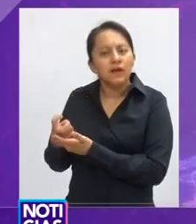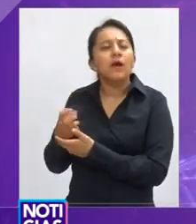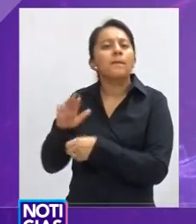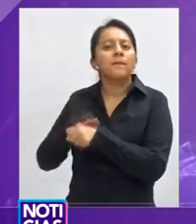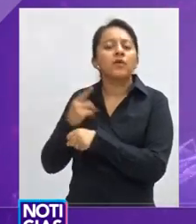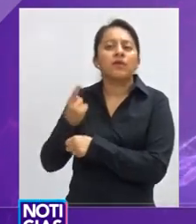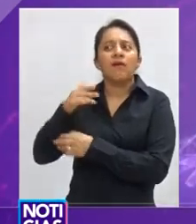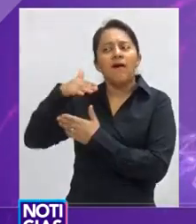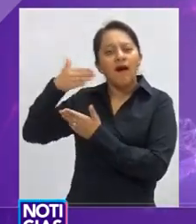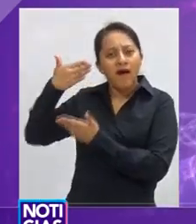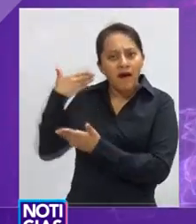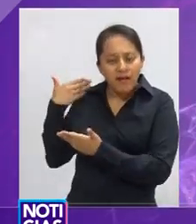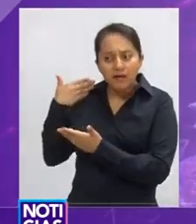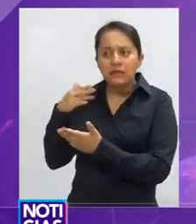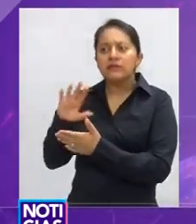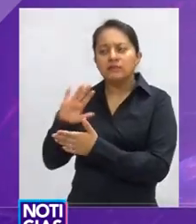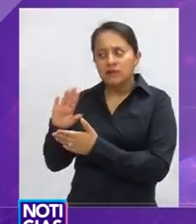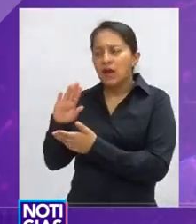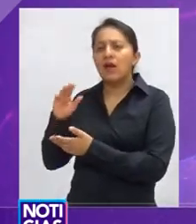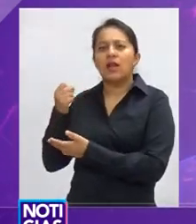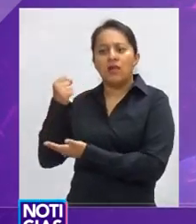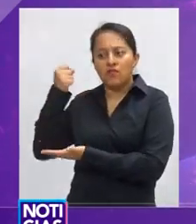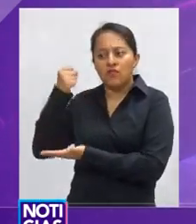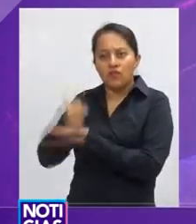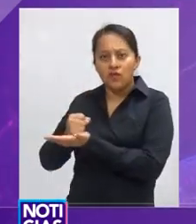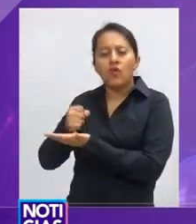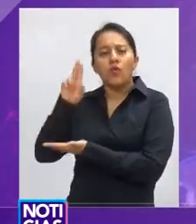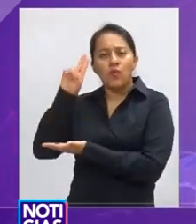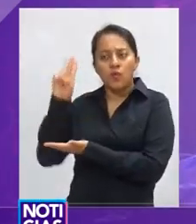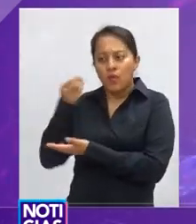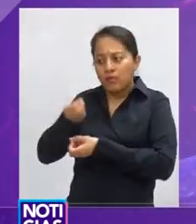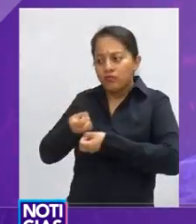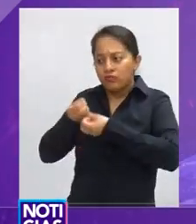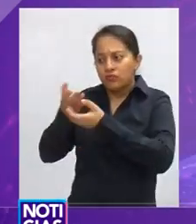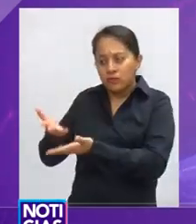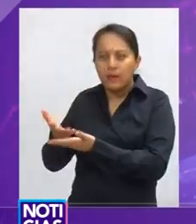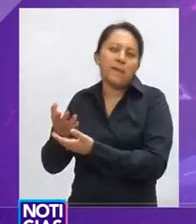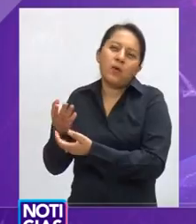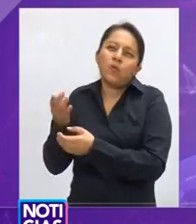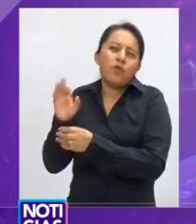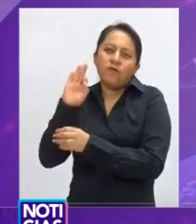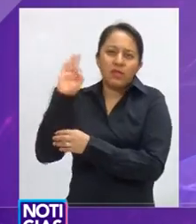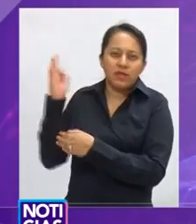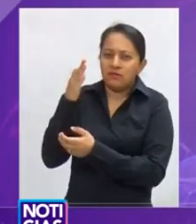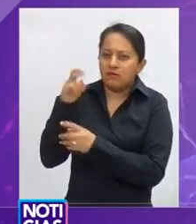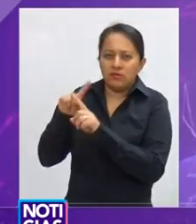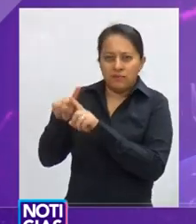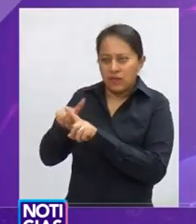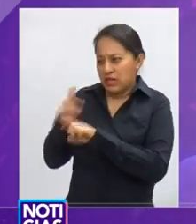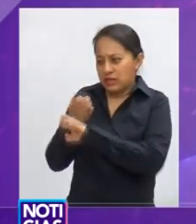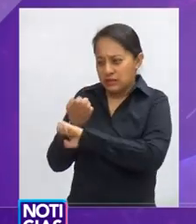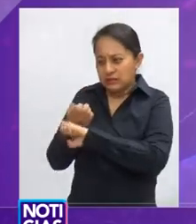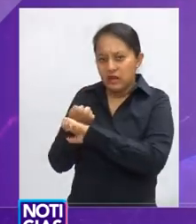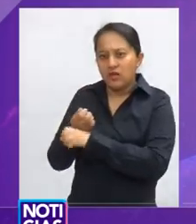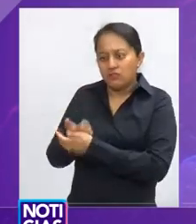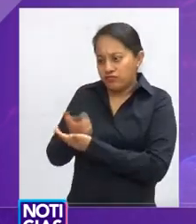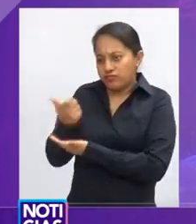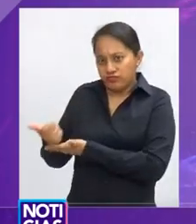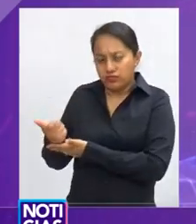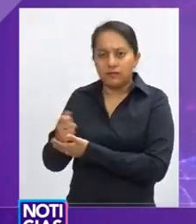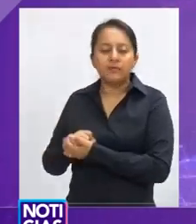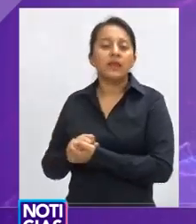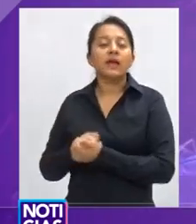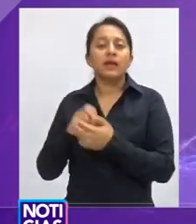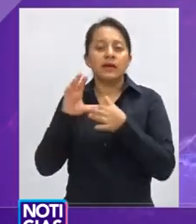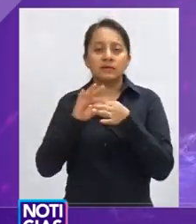fueron asignados, etiquetados y entregados a la universidad, provenientes del Estado y de la Federación para los Pagos. Señaló que el